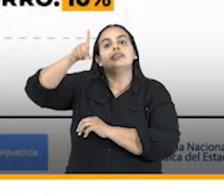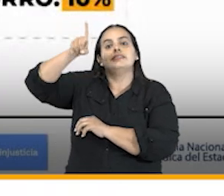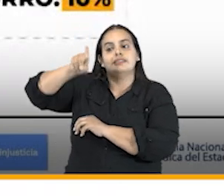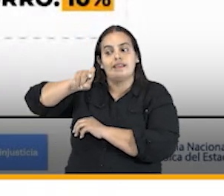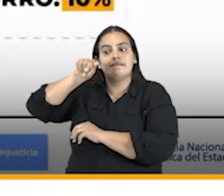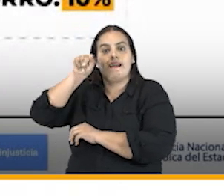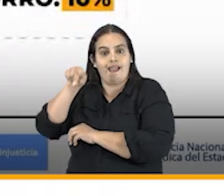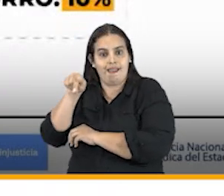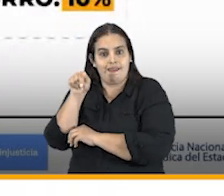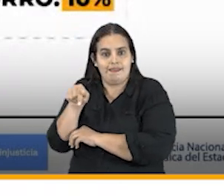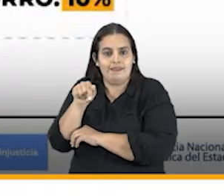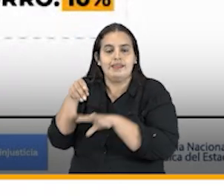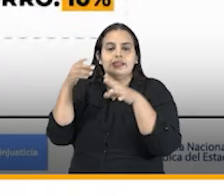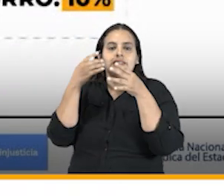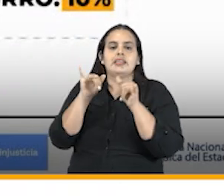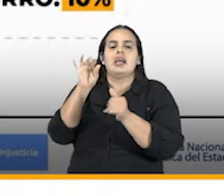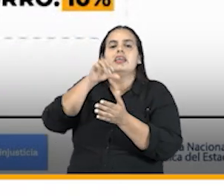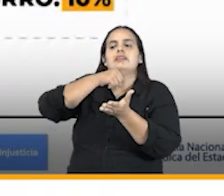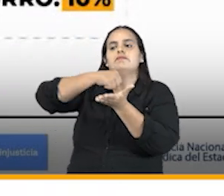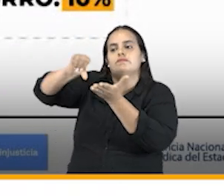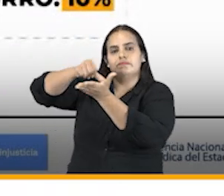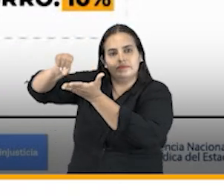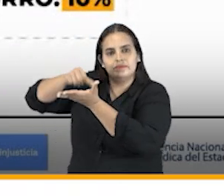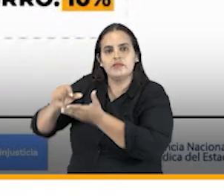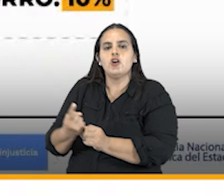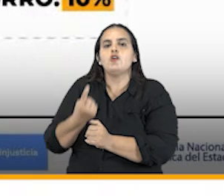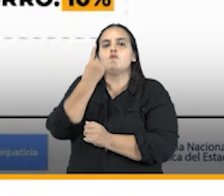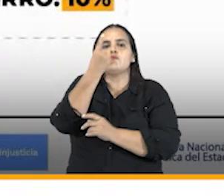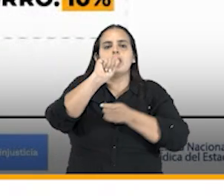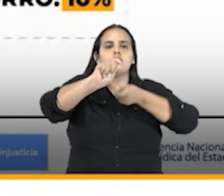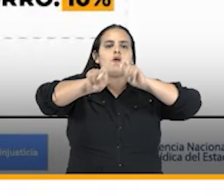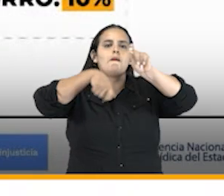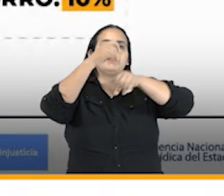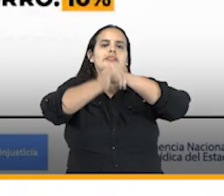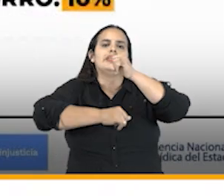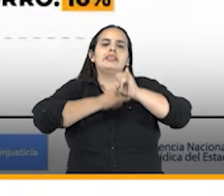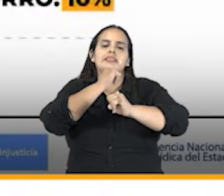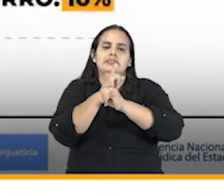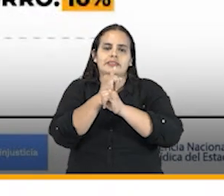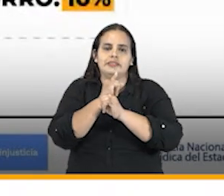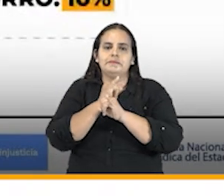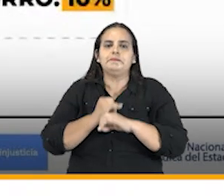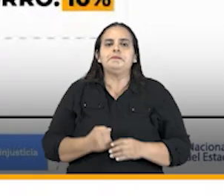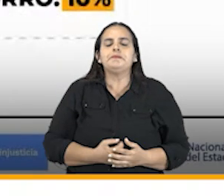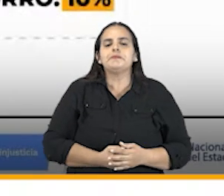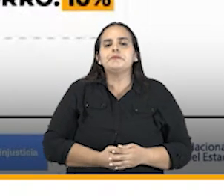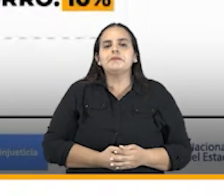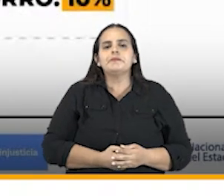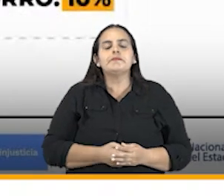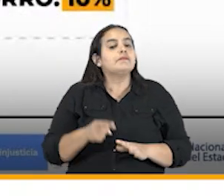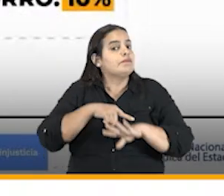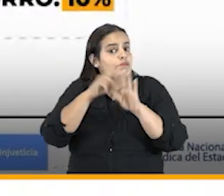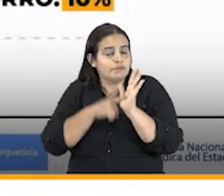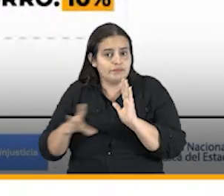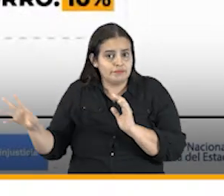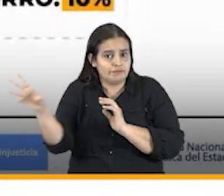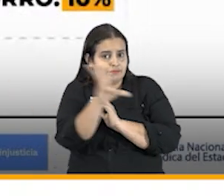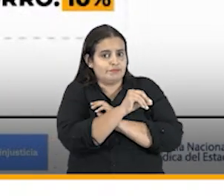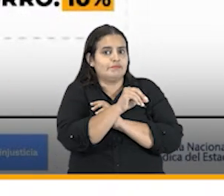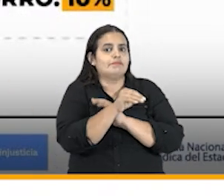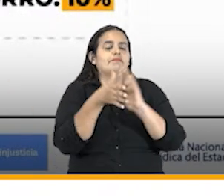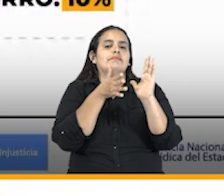de las cuales son de inversión y una comercial internacional todas estas